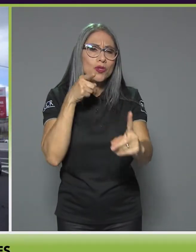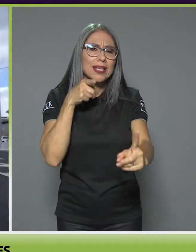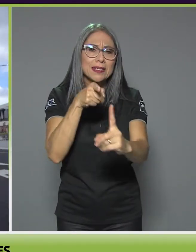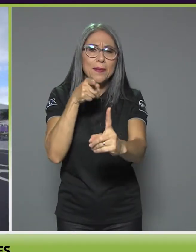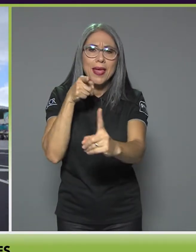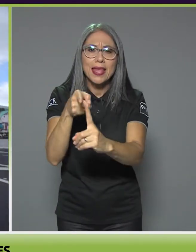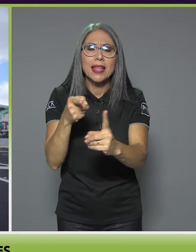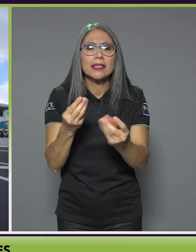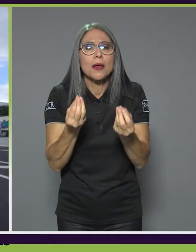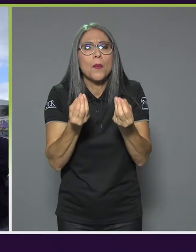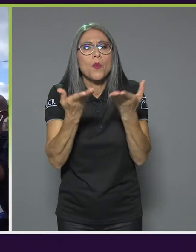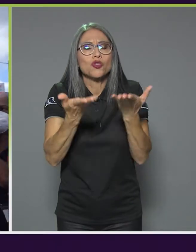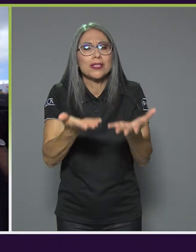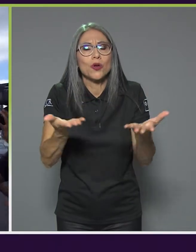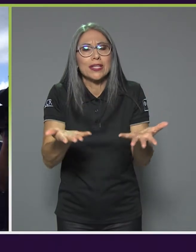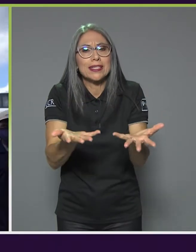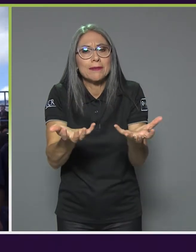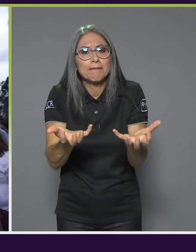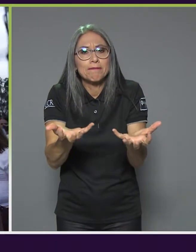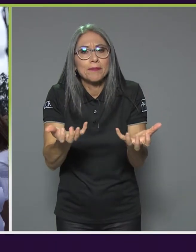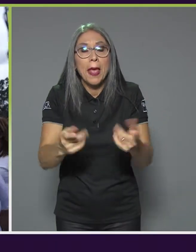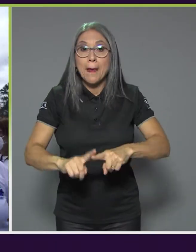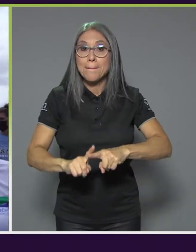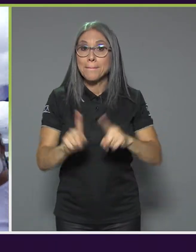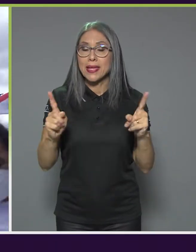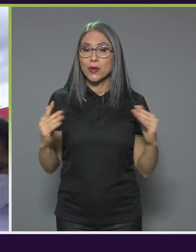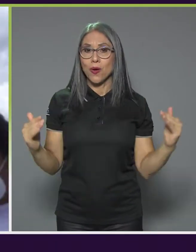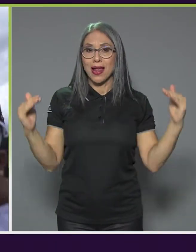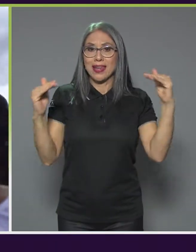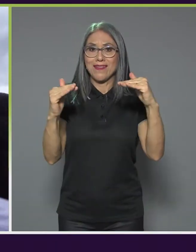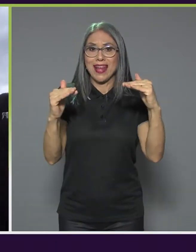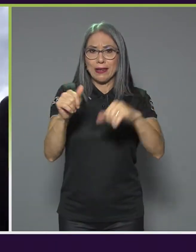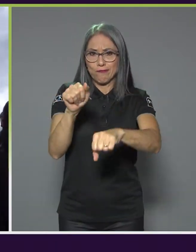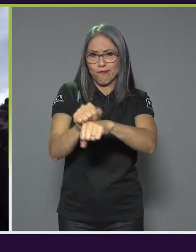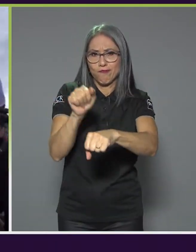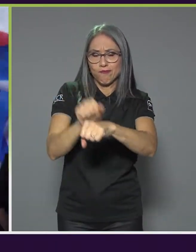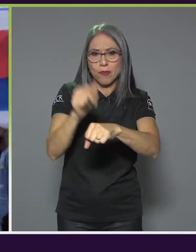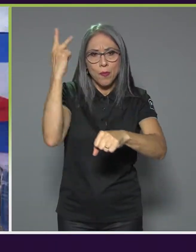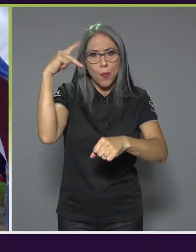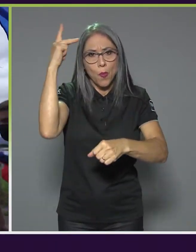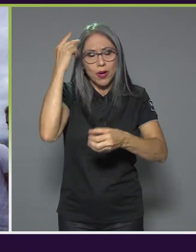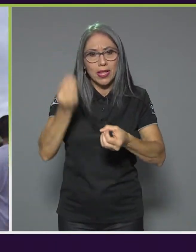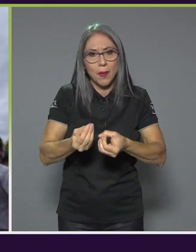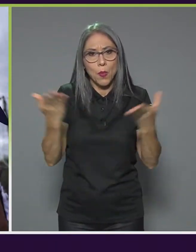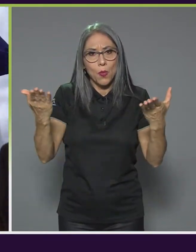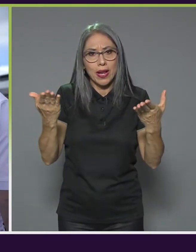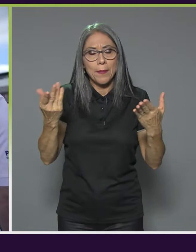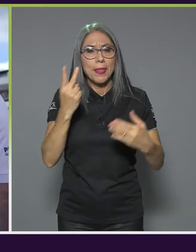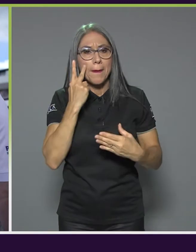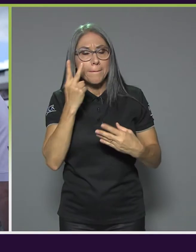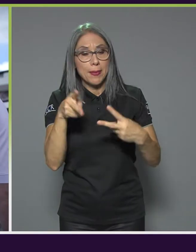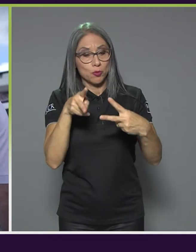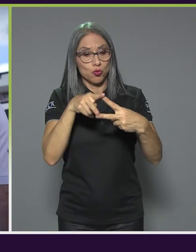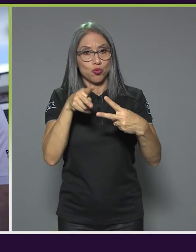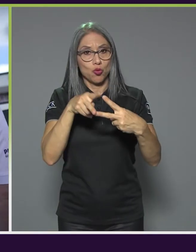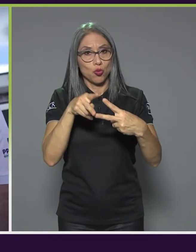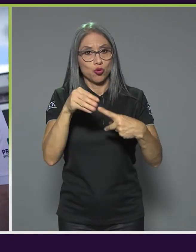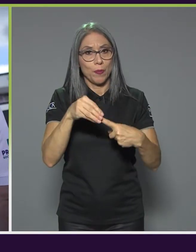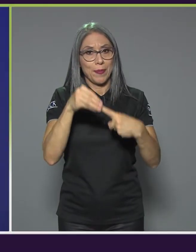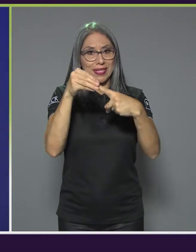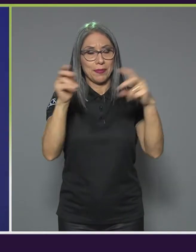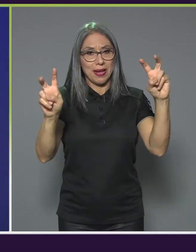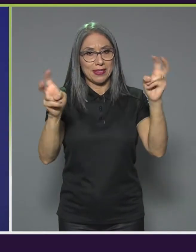aspiraciones, pero a nivel de política pública, ya a nivel concreto, observamos dos principales ejes